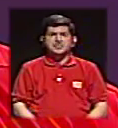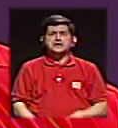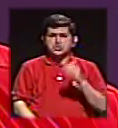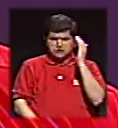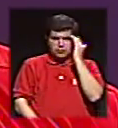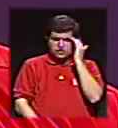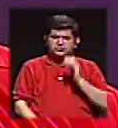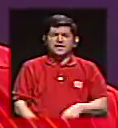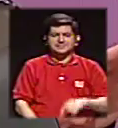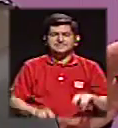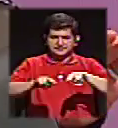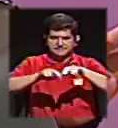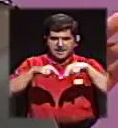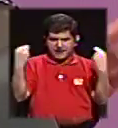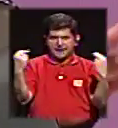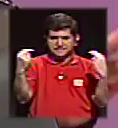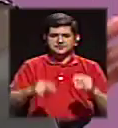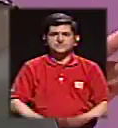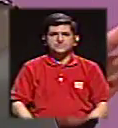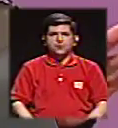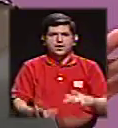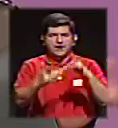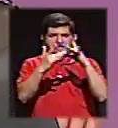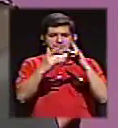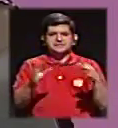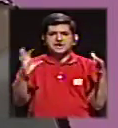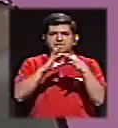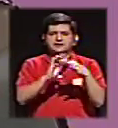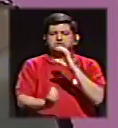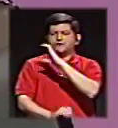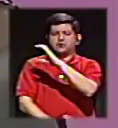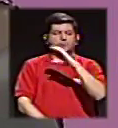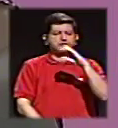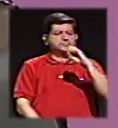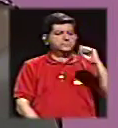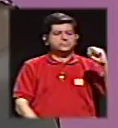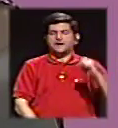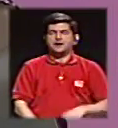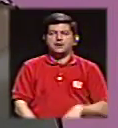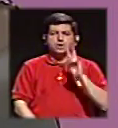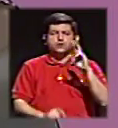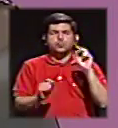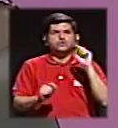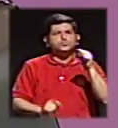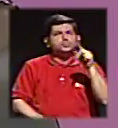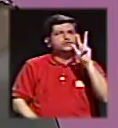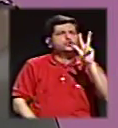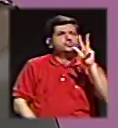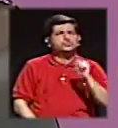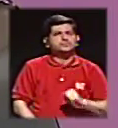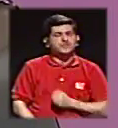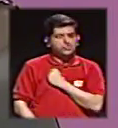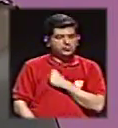en La Nación el especial sobre la caja. 2.5